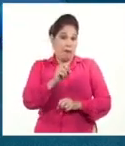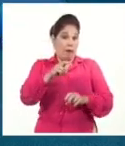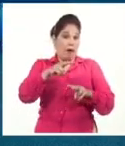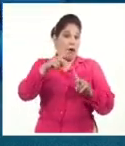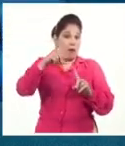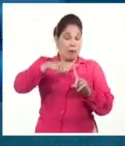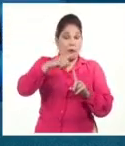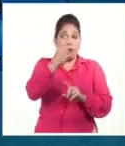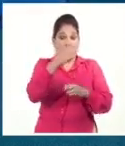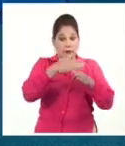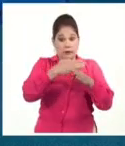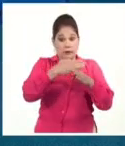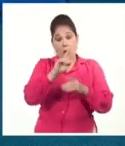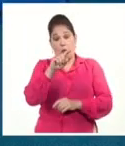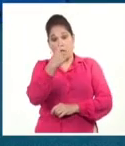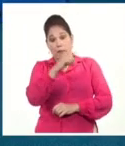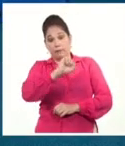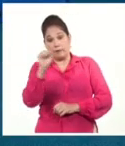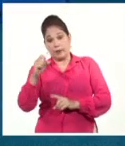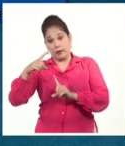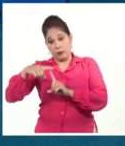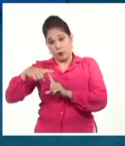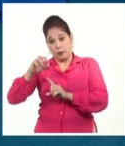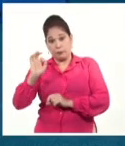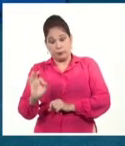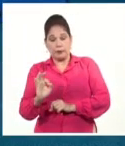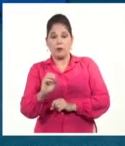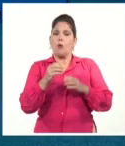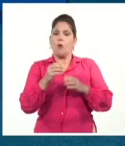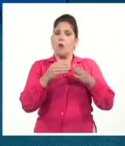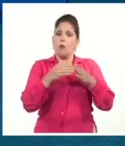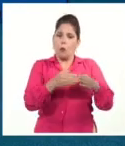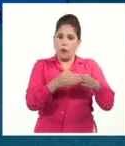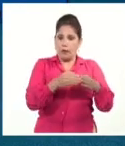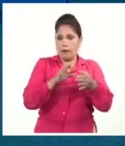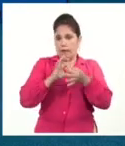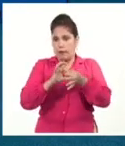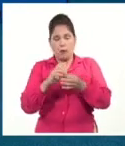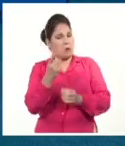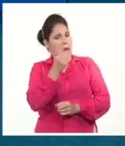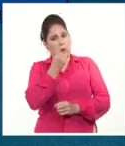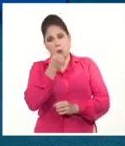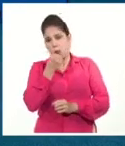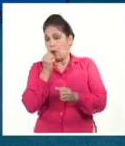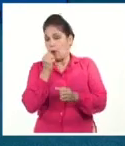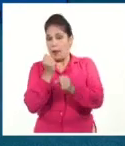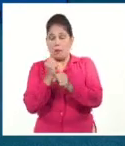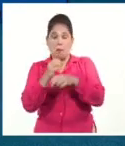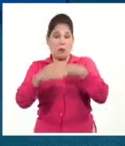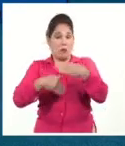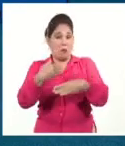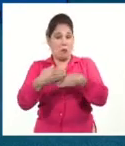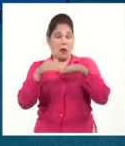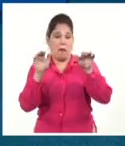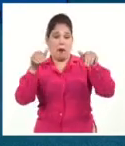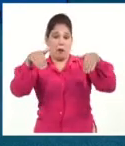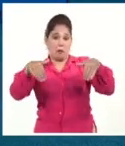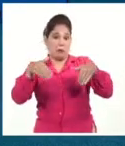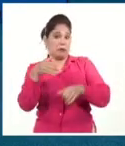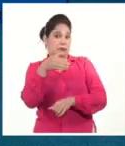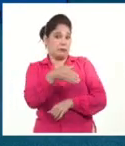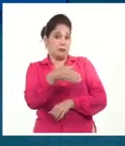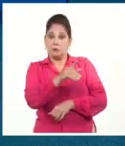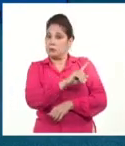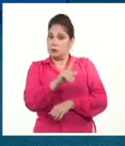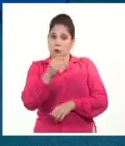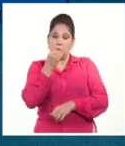1 carrera por 0. Guantánamo y Granma no pudieron jugar por dificultades en la transportación. Por esa misma causa tampoco se